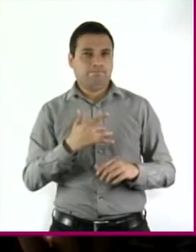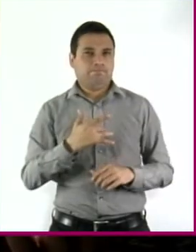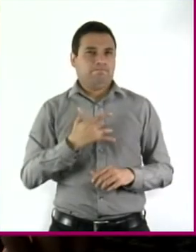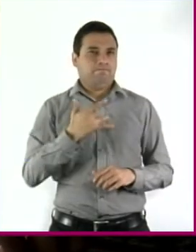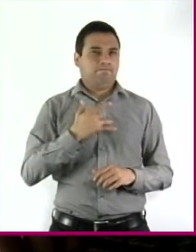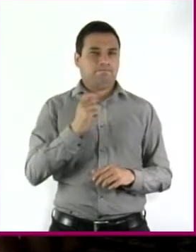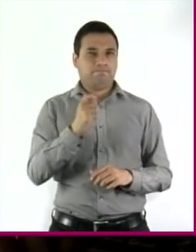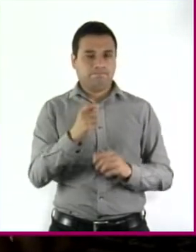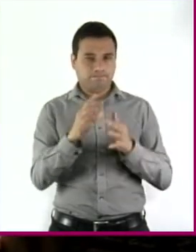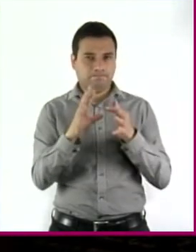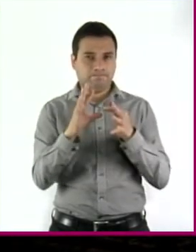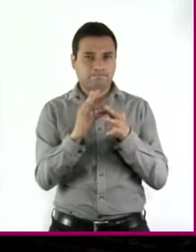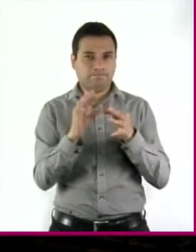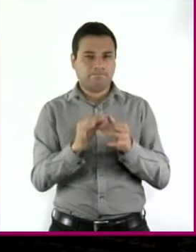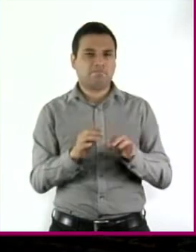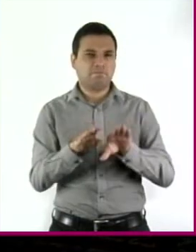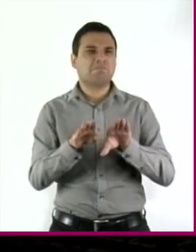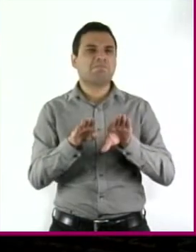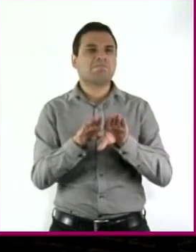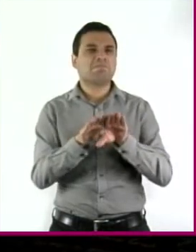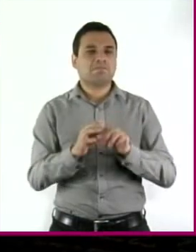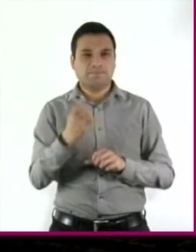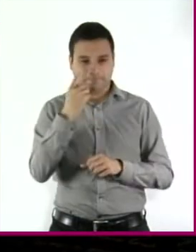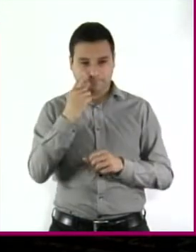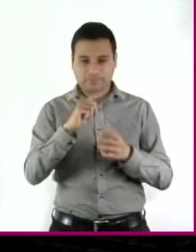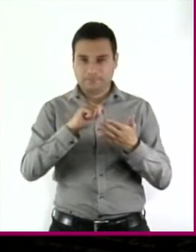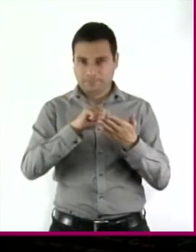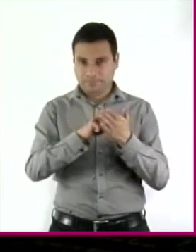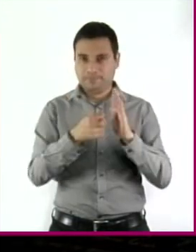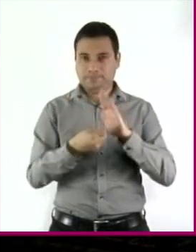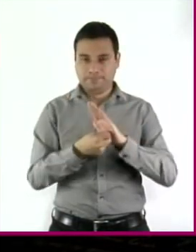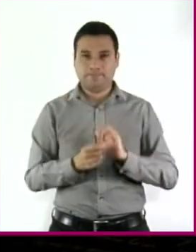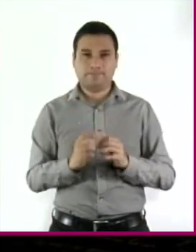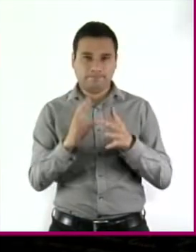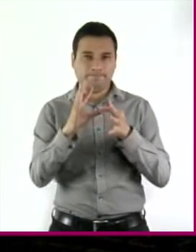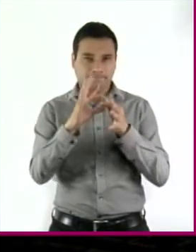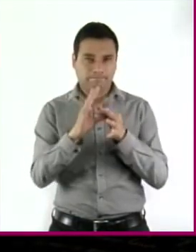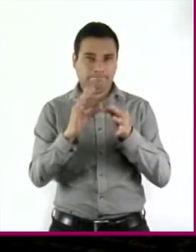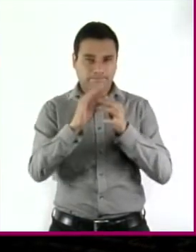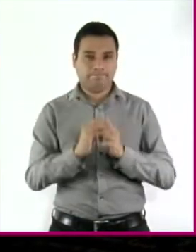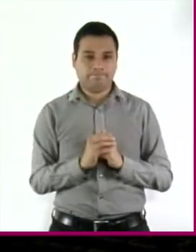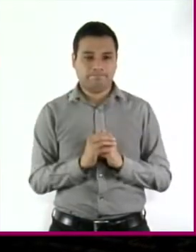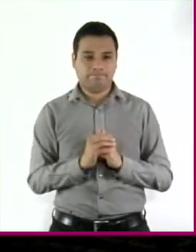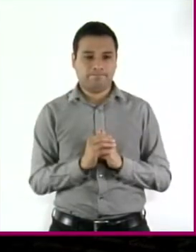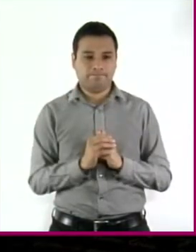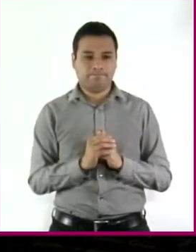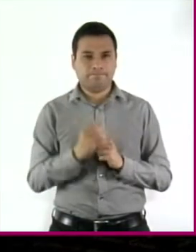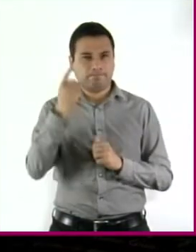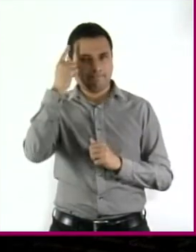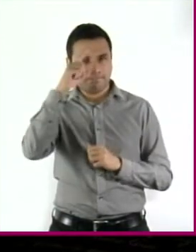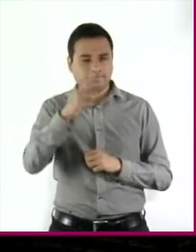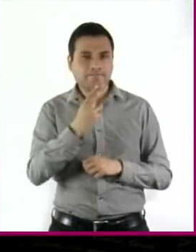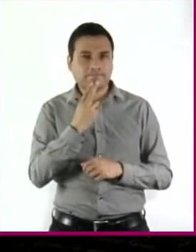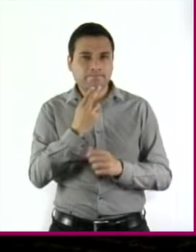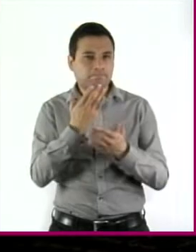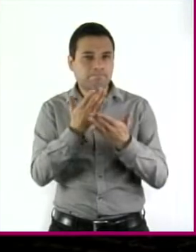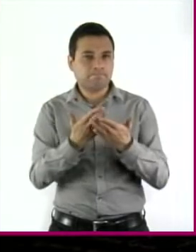Veamos cómo. Técnica. Discurso. Aplicaciones. Argumentación.